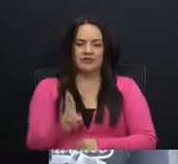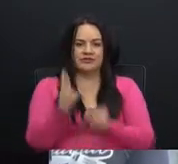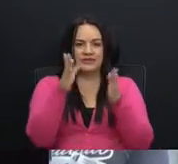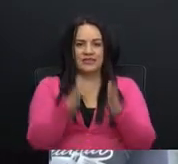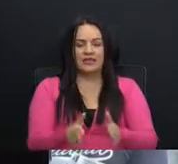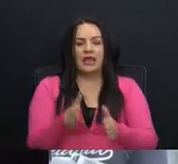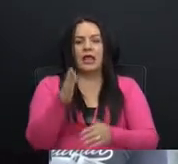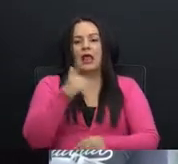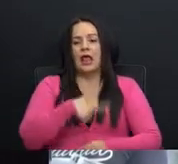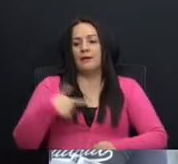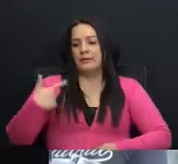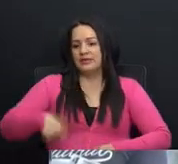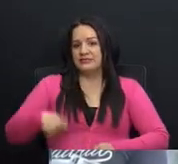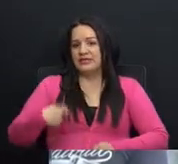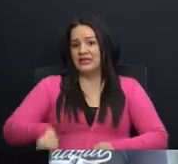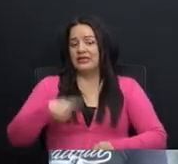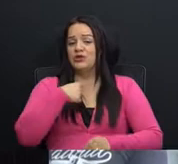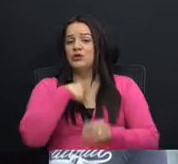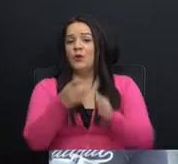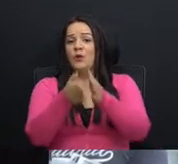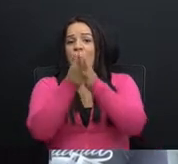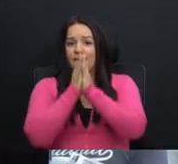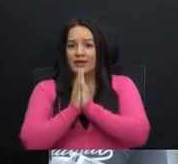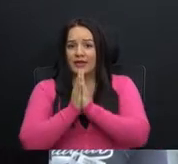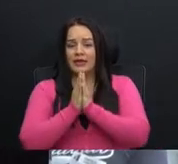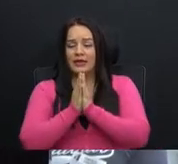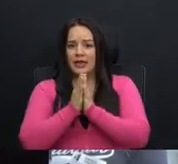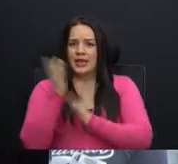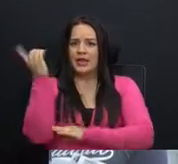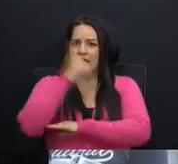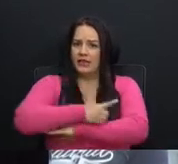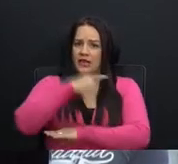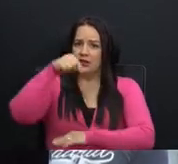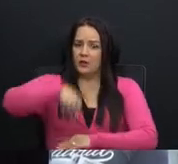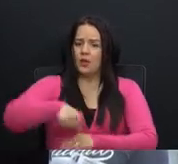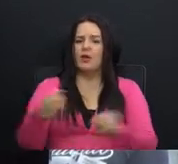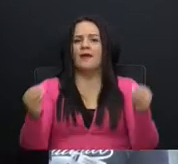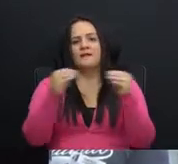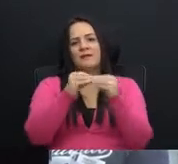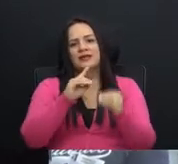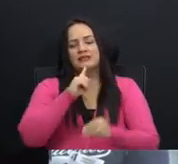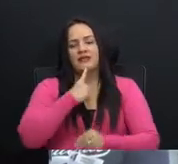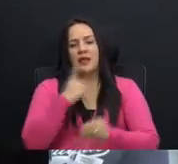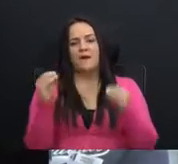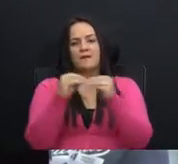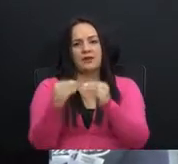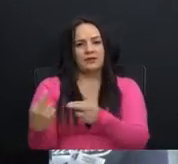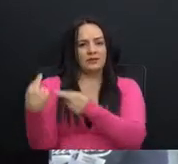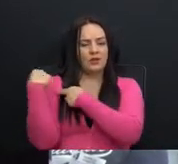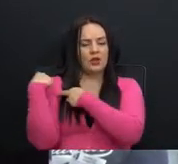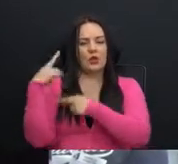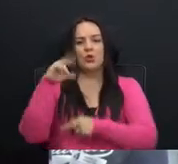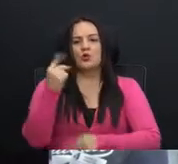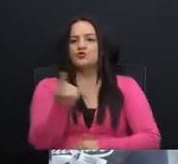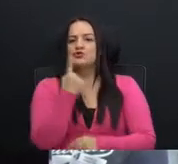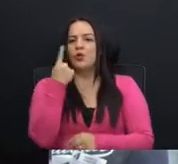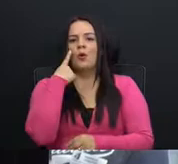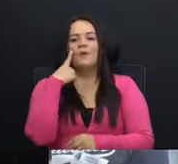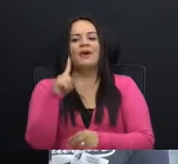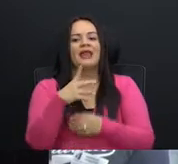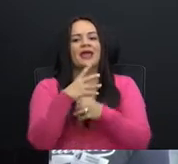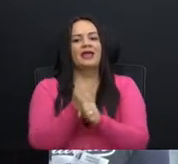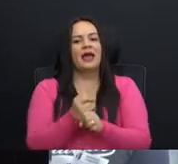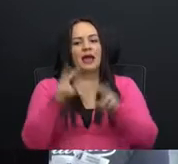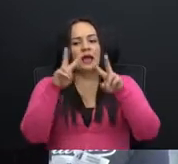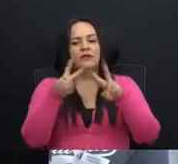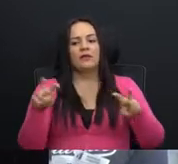mandatario yo le voy a pedir a día de hoy mayor seriedad y responsabilidad, no solo para que le dé una revisada